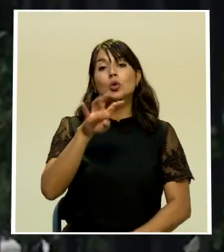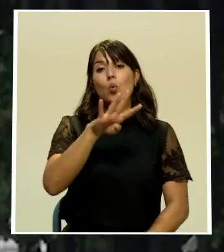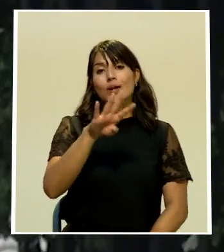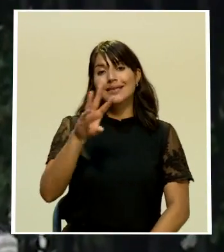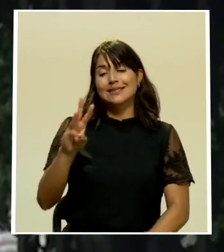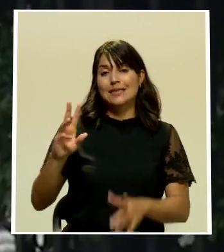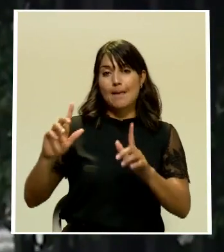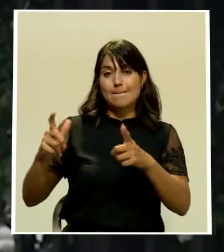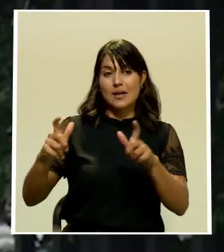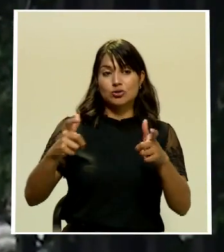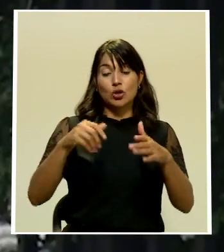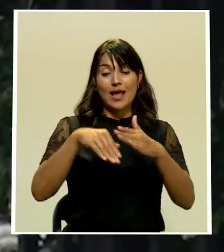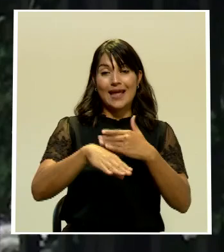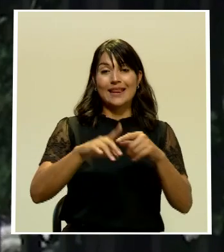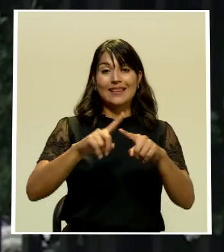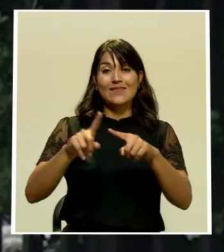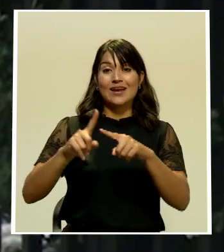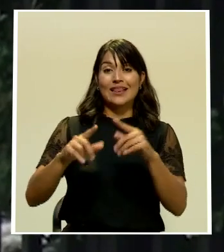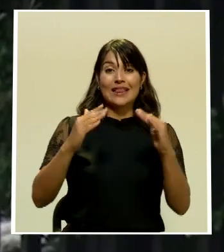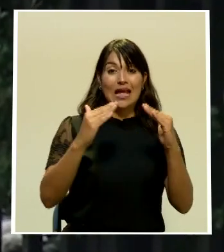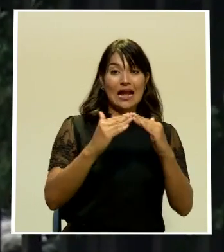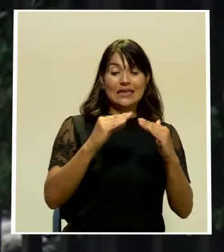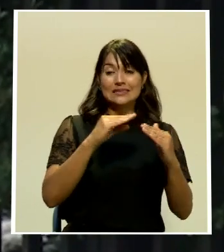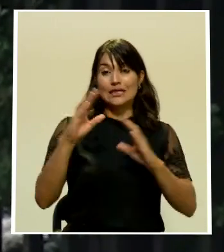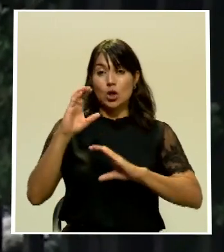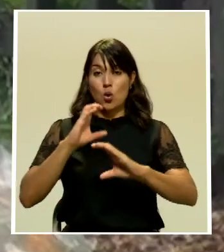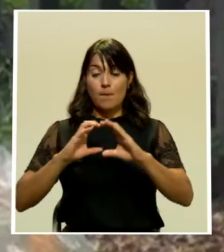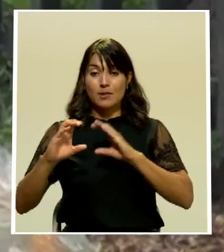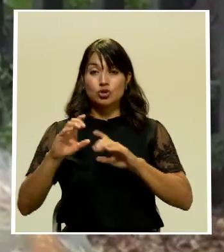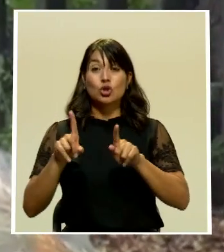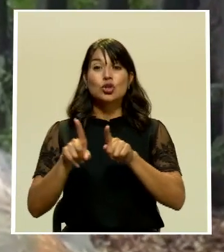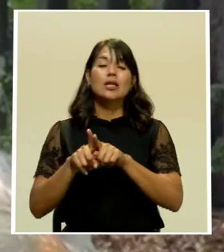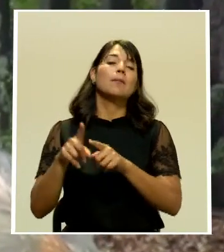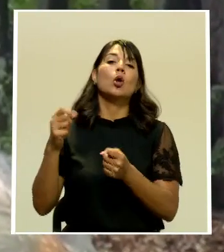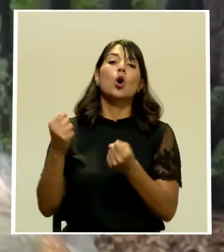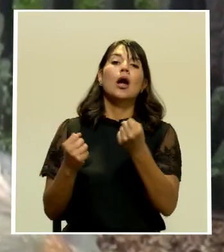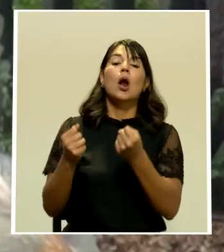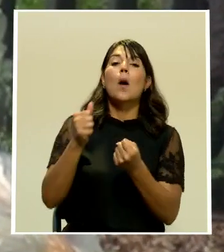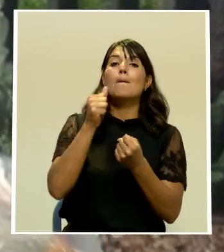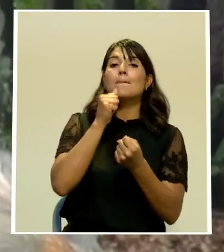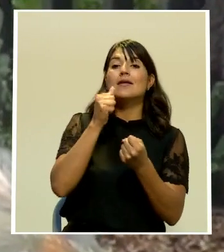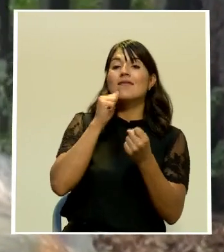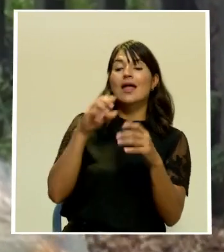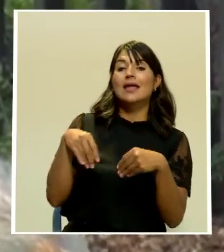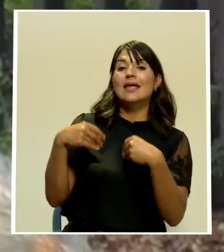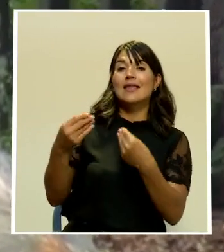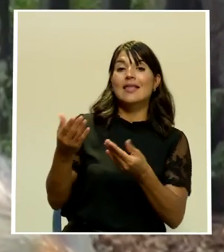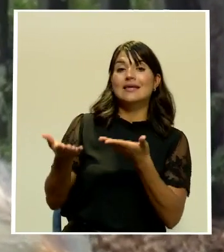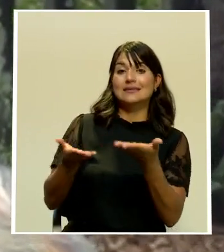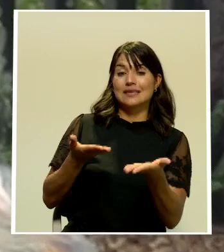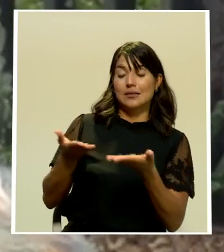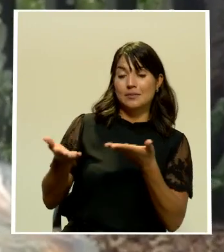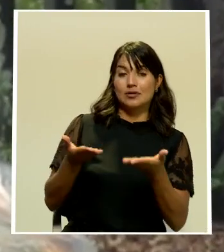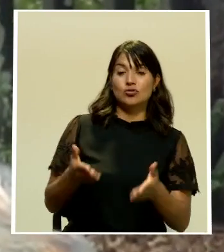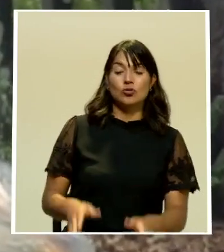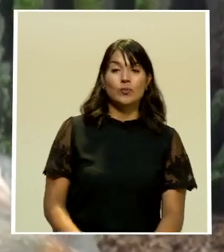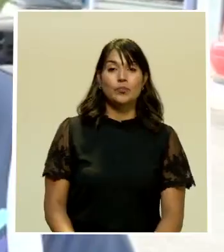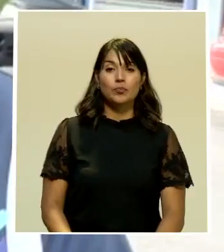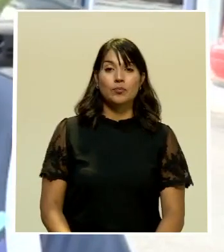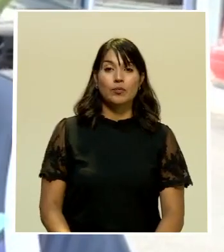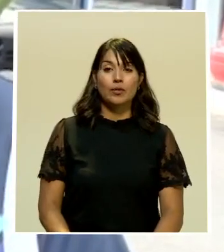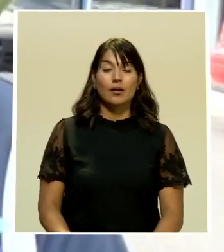desechos de las diferentes casas y comercios, además de los camiones privados que ofrecen el servicio donde no llega el municipio. Que fue